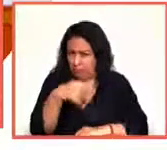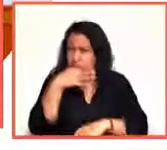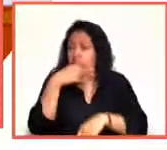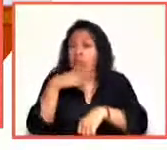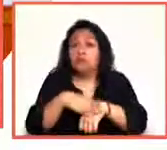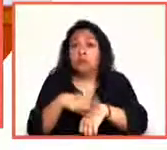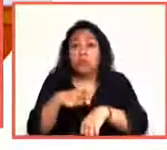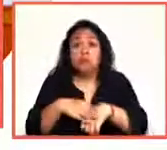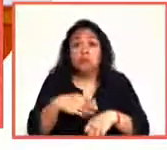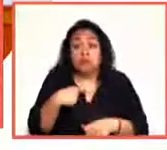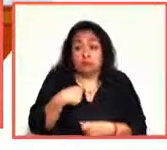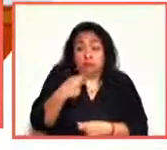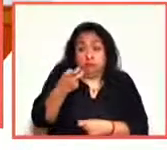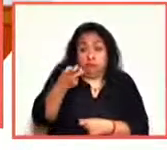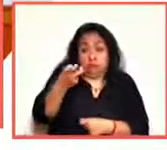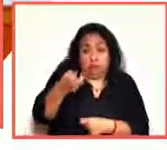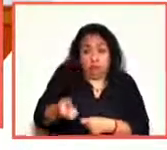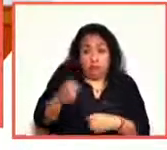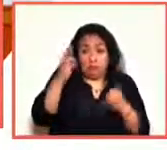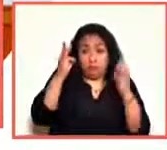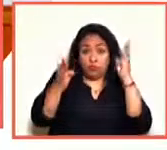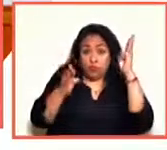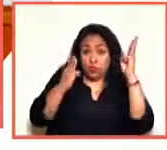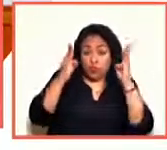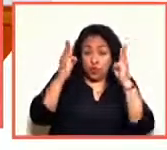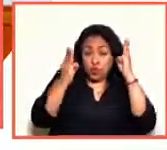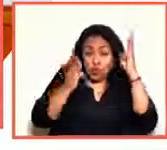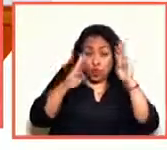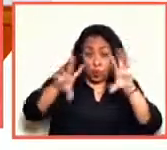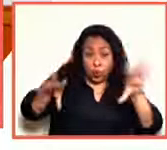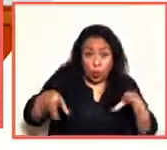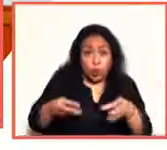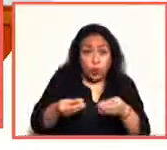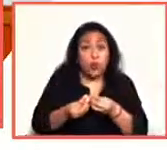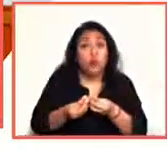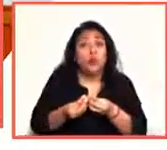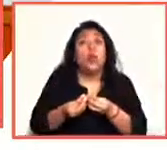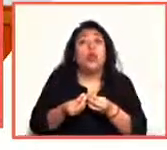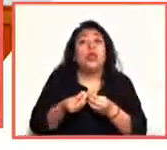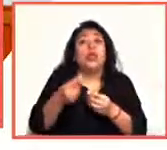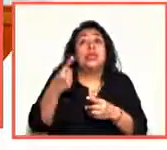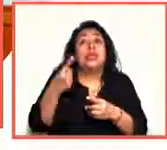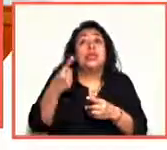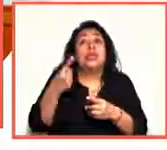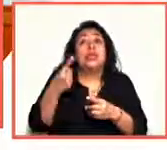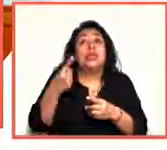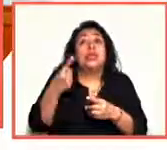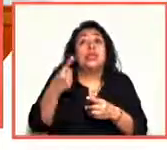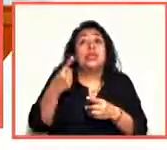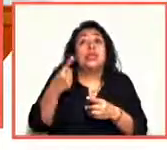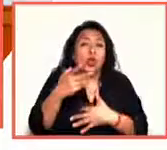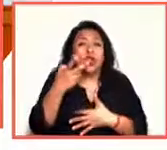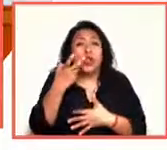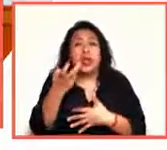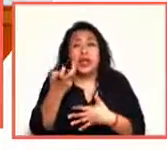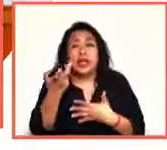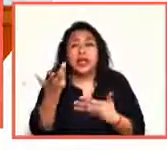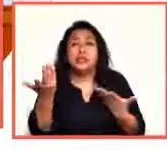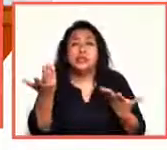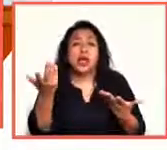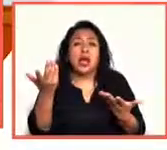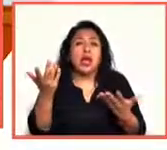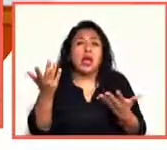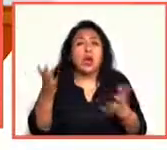que este museo fue parte de toda esta dinámica cultural que tuvo Oaxaca